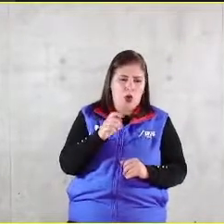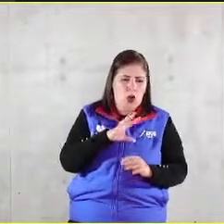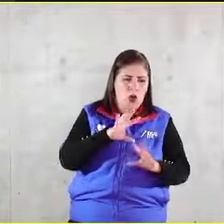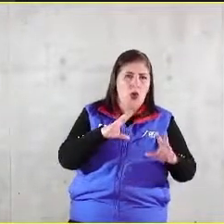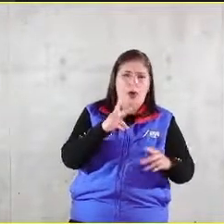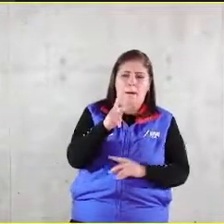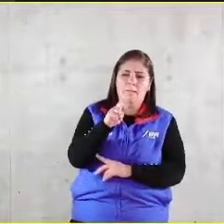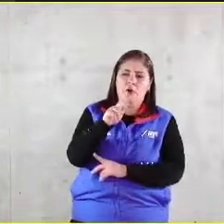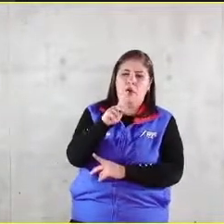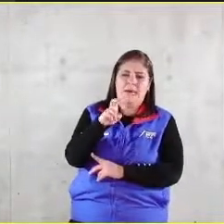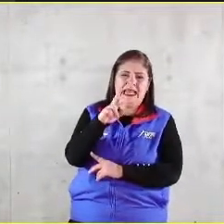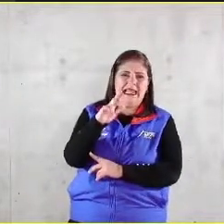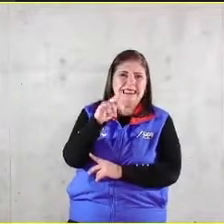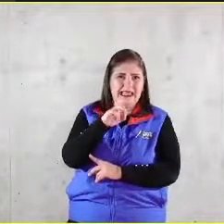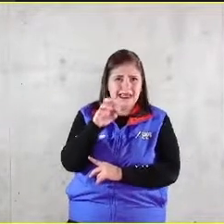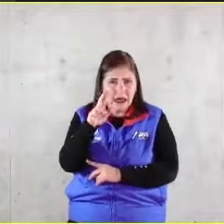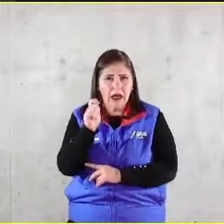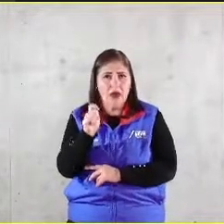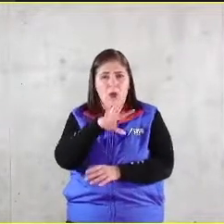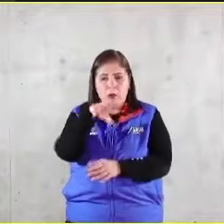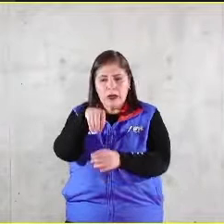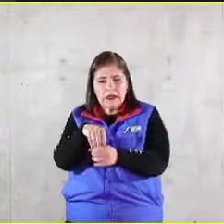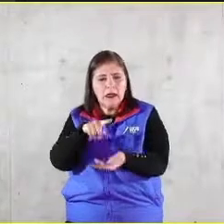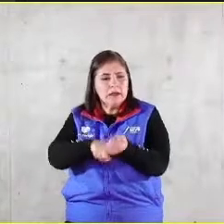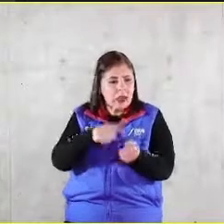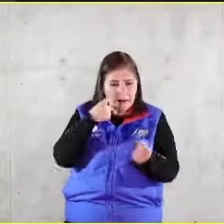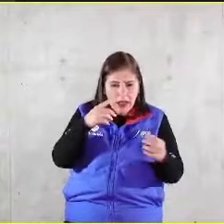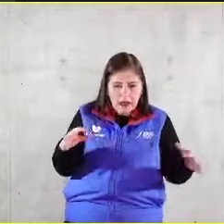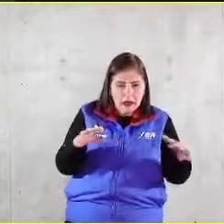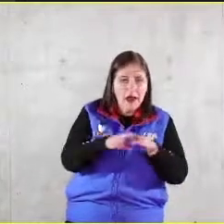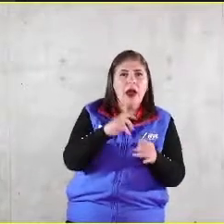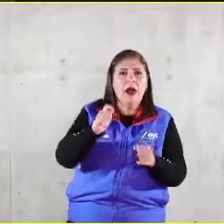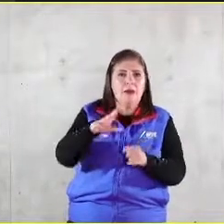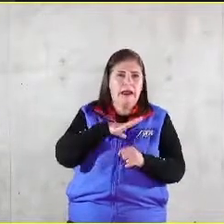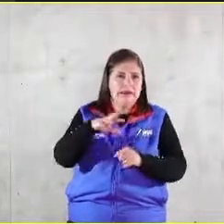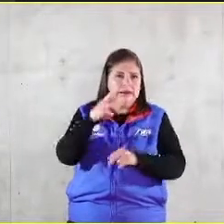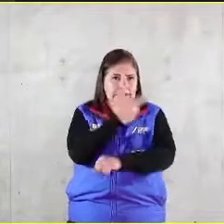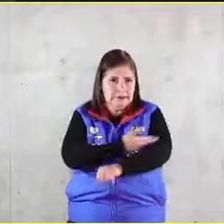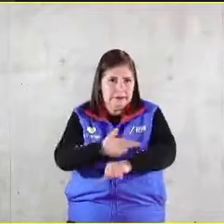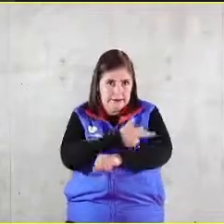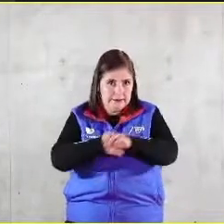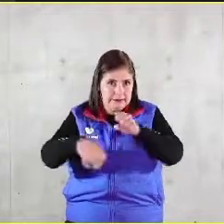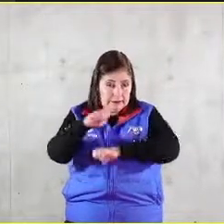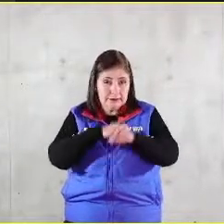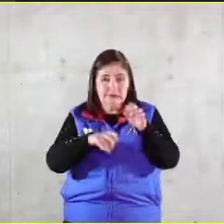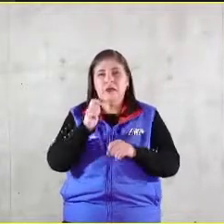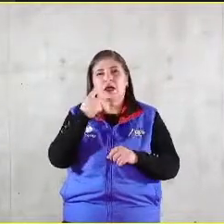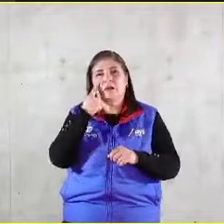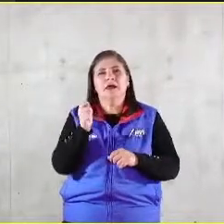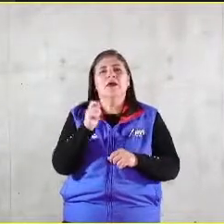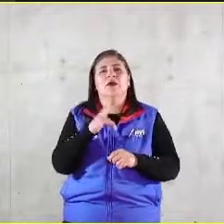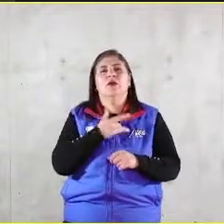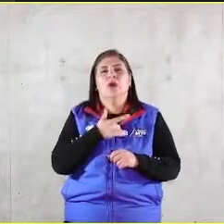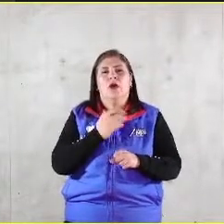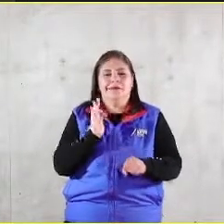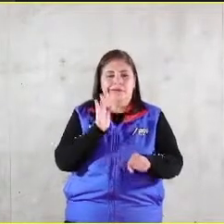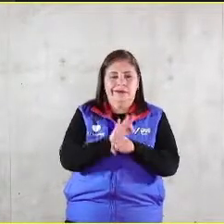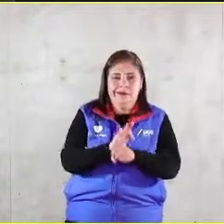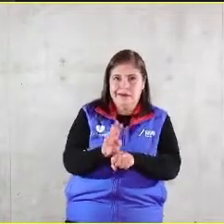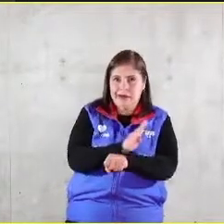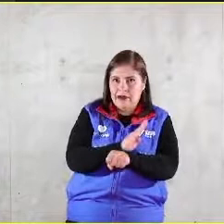es otra realidad que necesitamos gestionar en la empresa tienes aquí como decíamos al principio el bien común interno